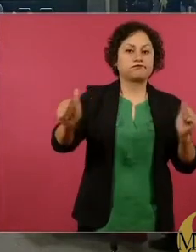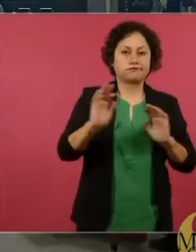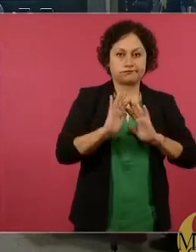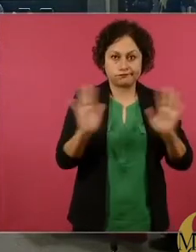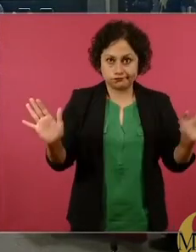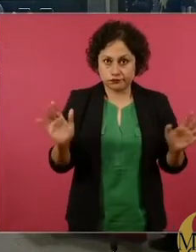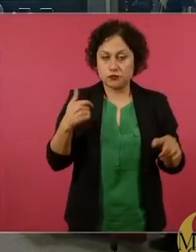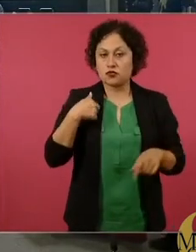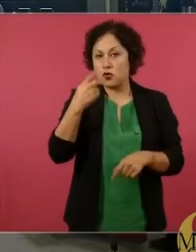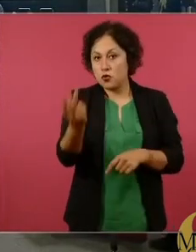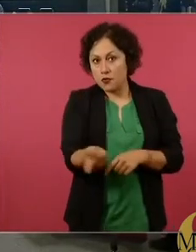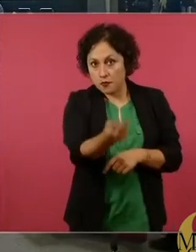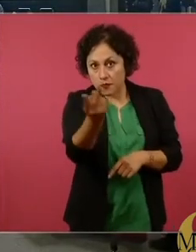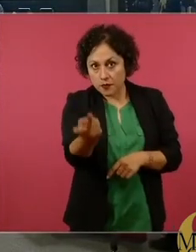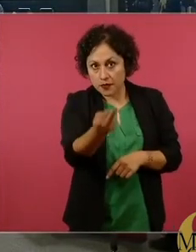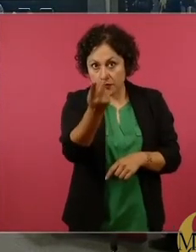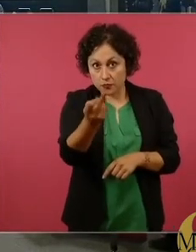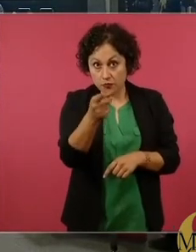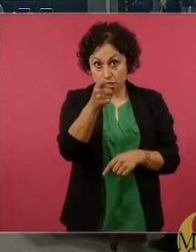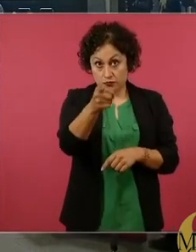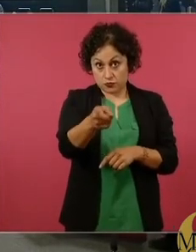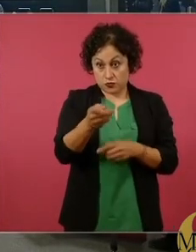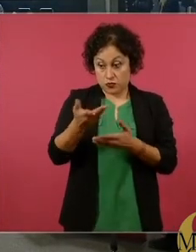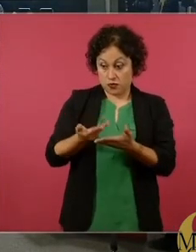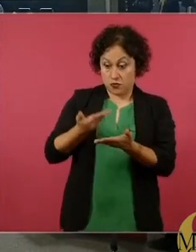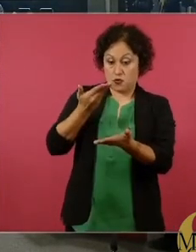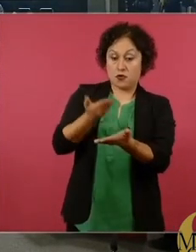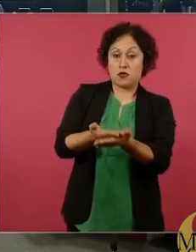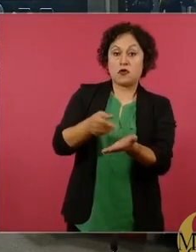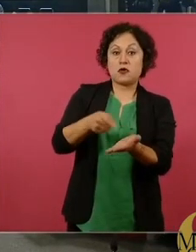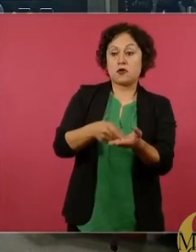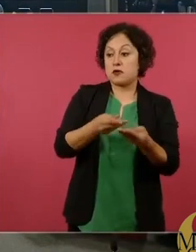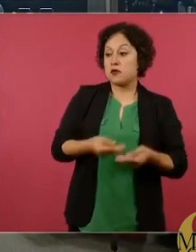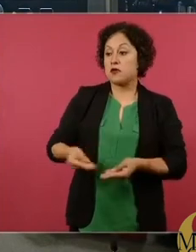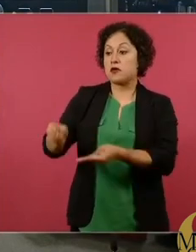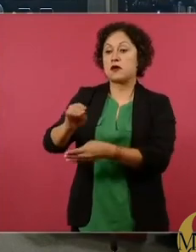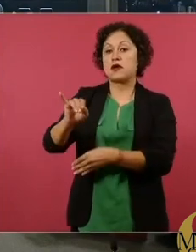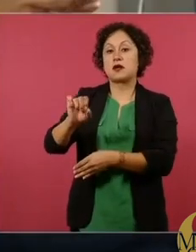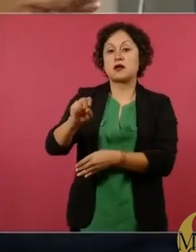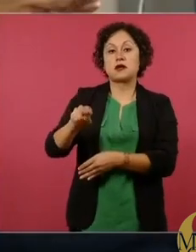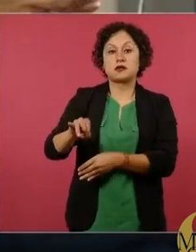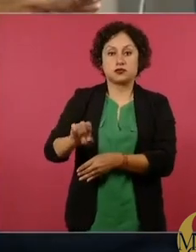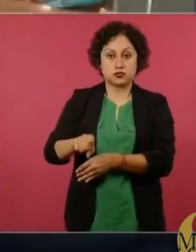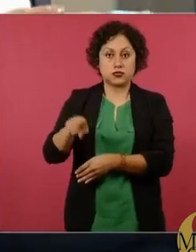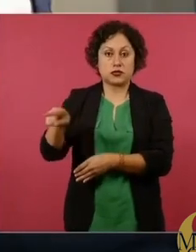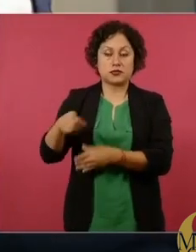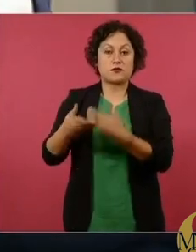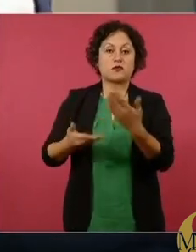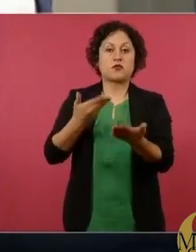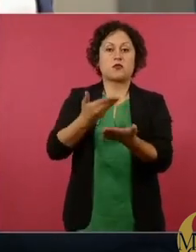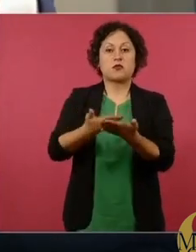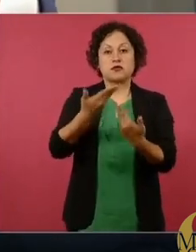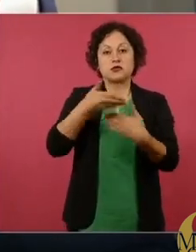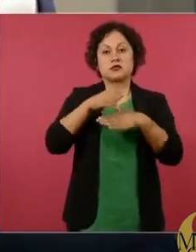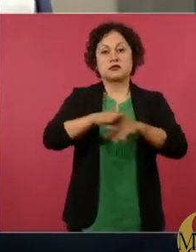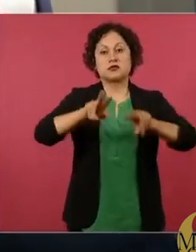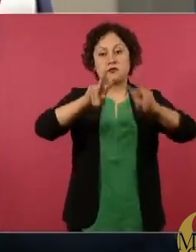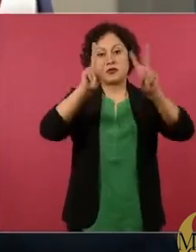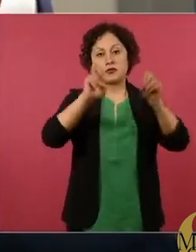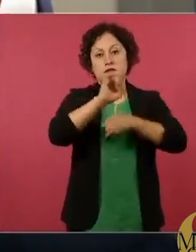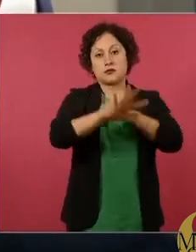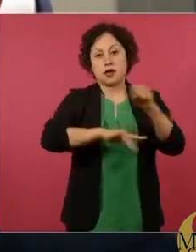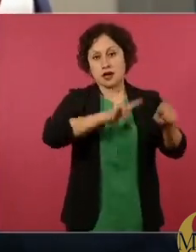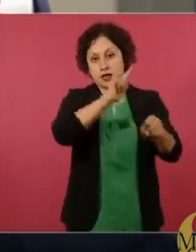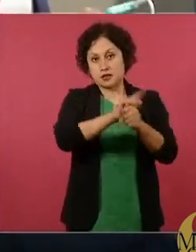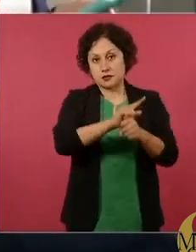¿podría dejarle a Jesús nuestra propuesta por los animales que consiste en una política pública de transición y continuidad de los logros adquiridos